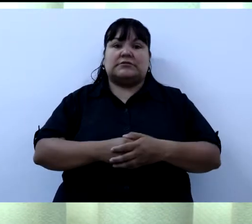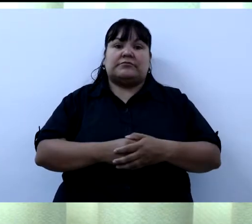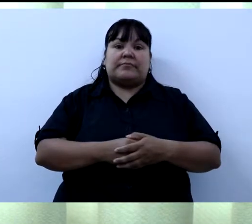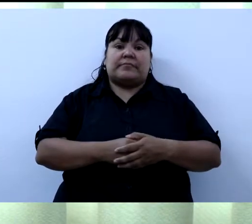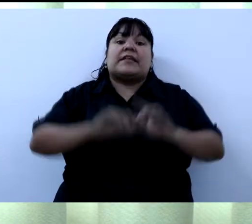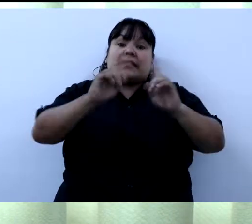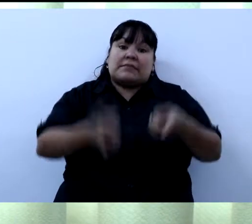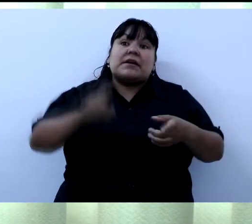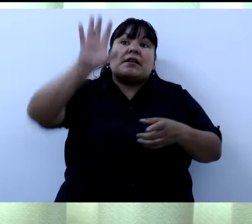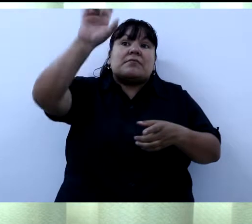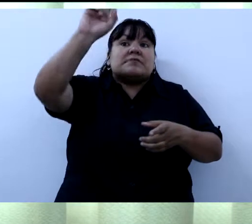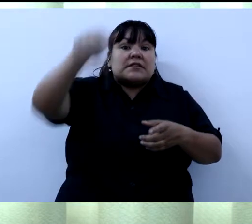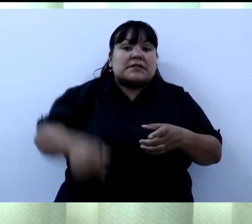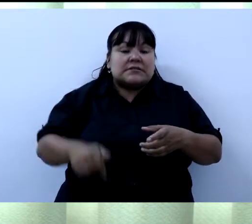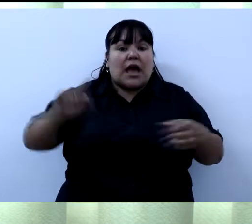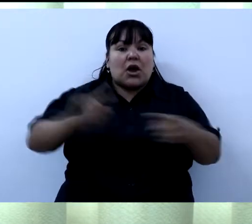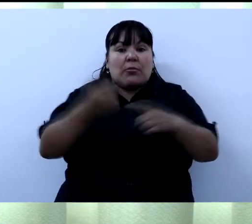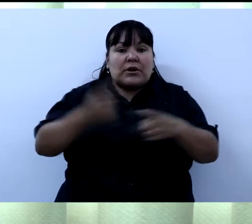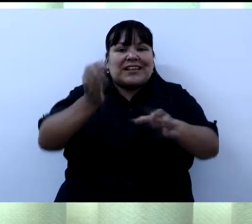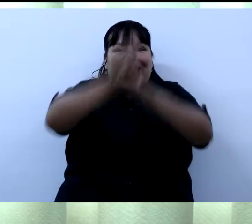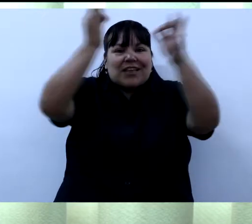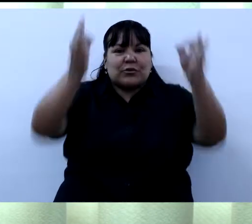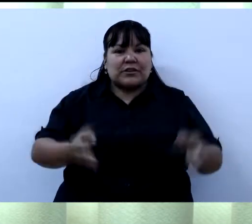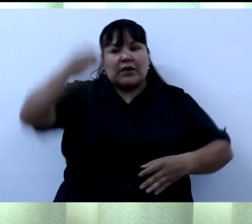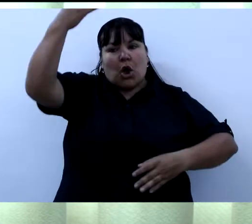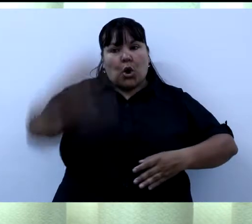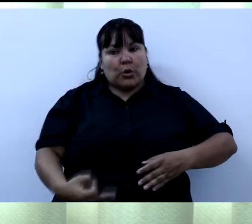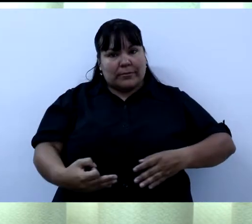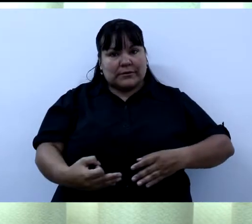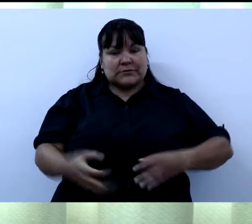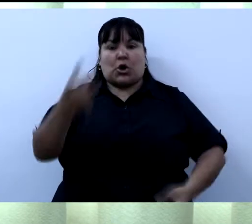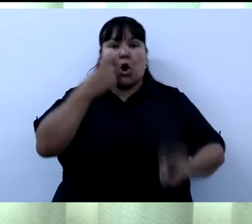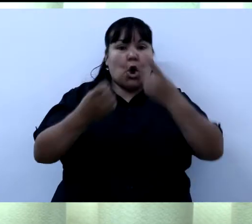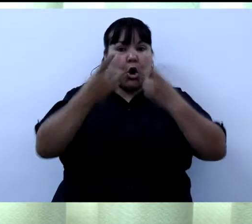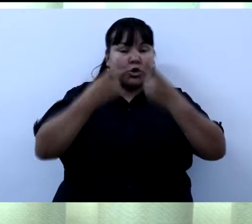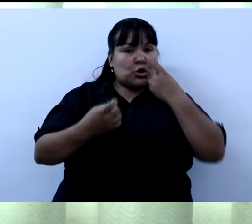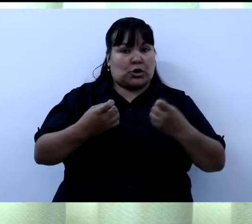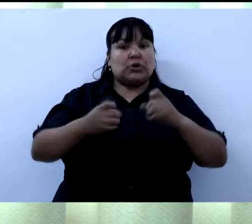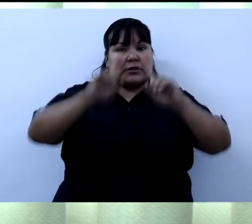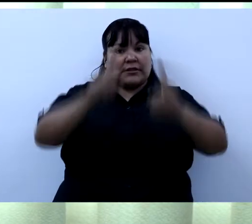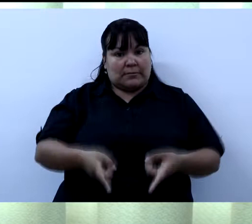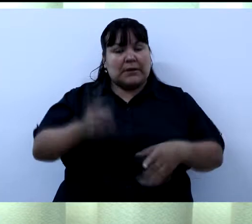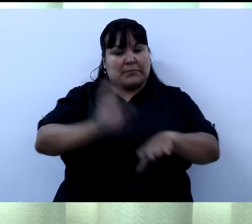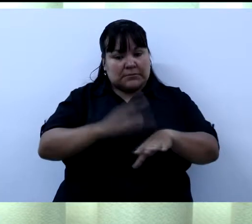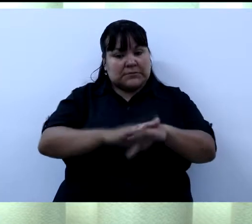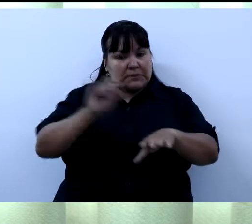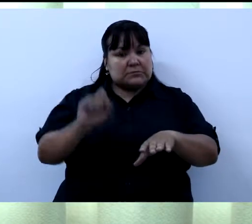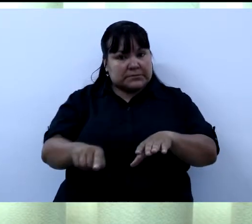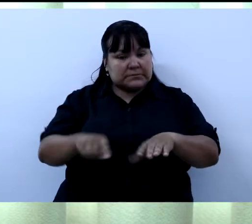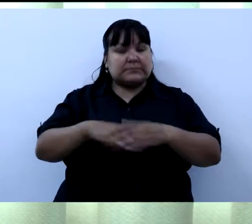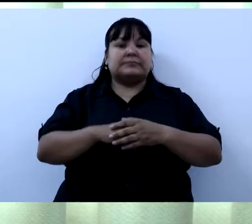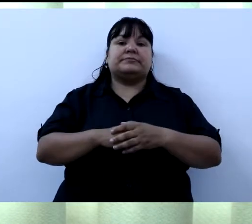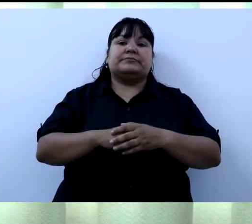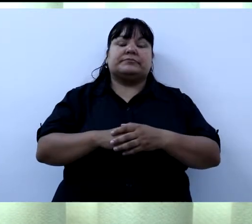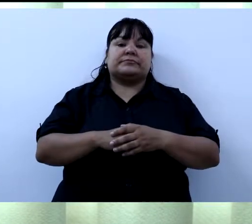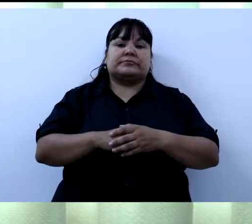dentro del territorio de la provincia. También tenemos, acá llegan todas las cuestiones administrativas, tanto